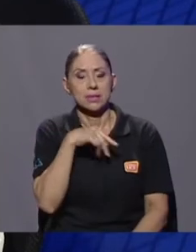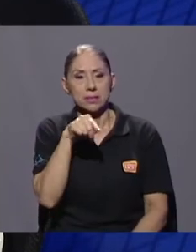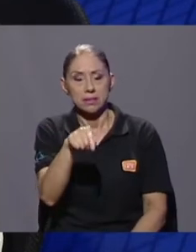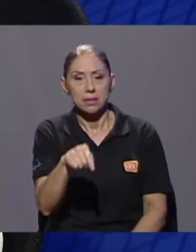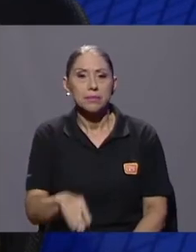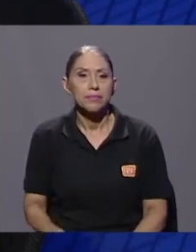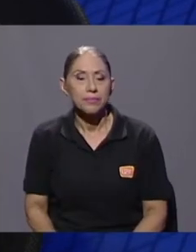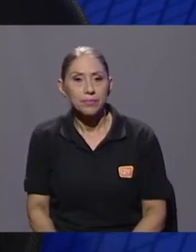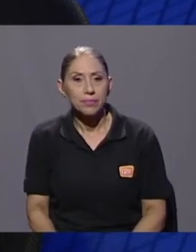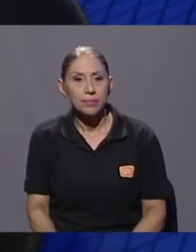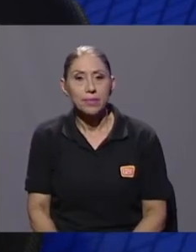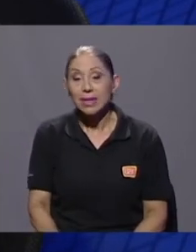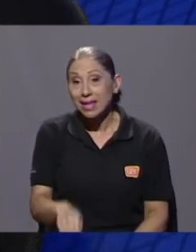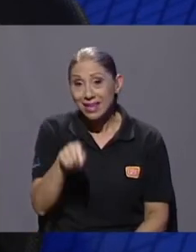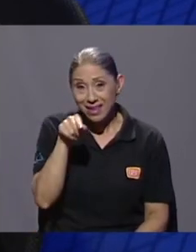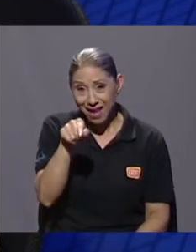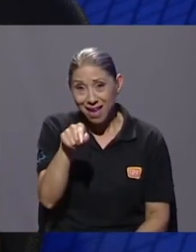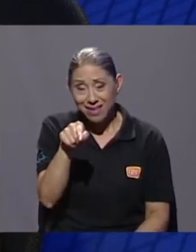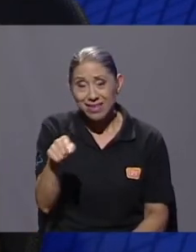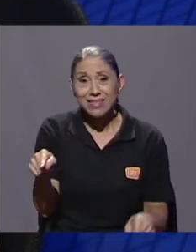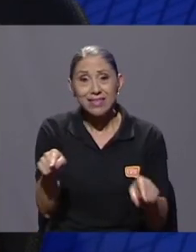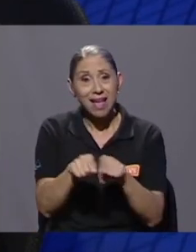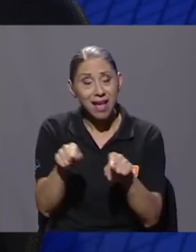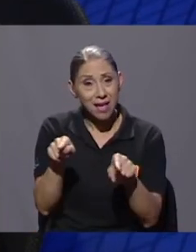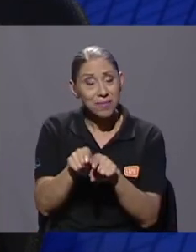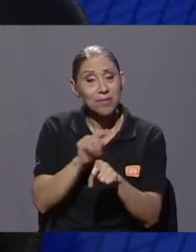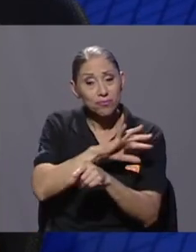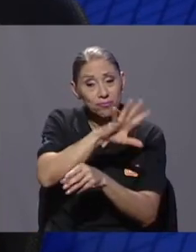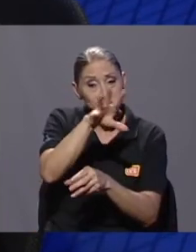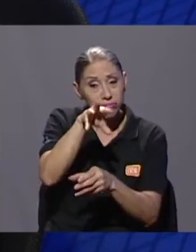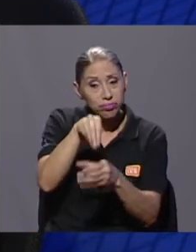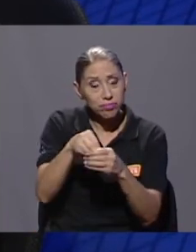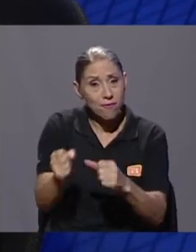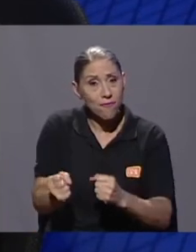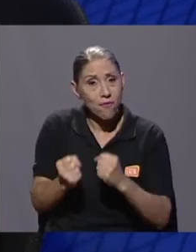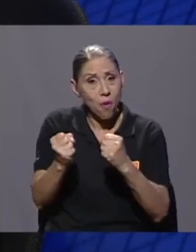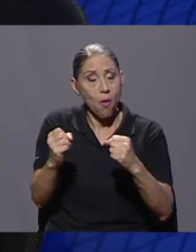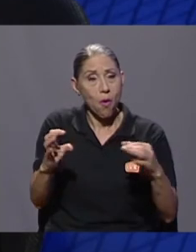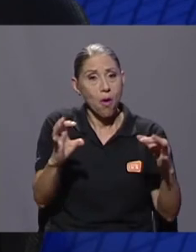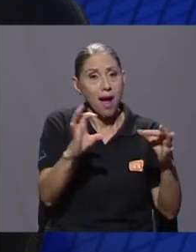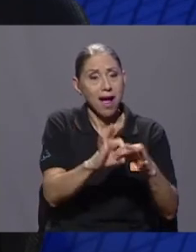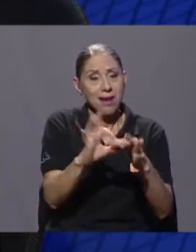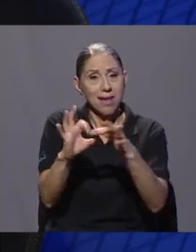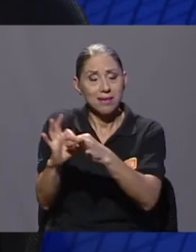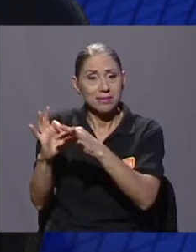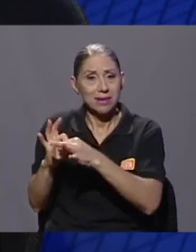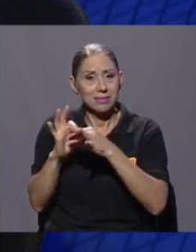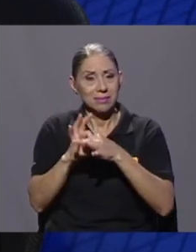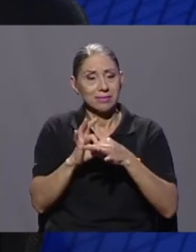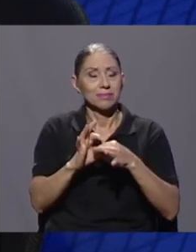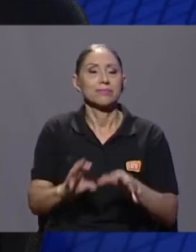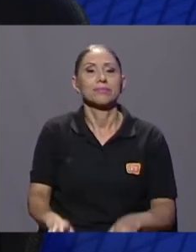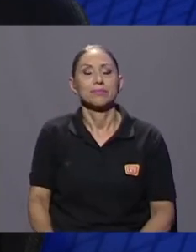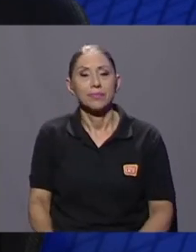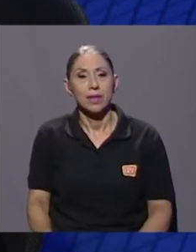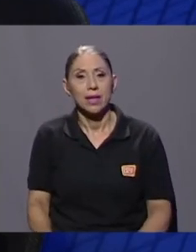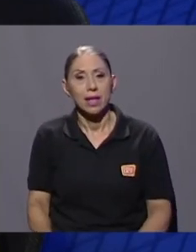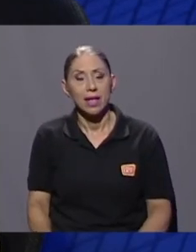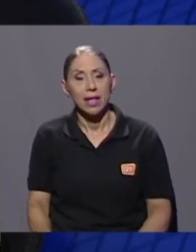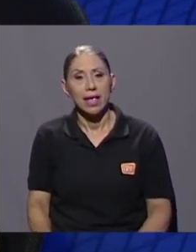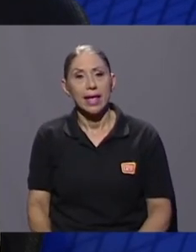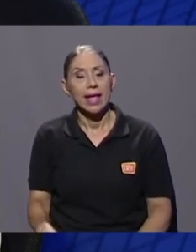coladas y fortalecidas las alianzas. El